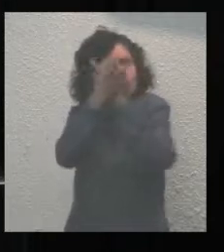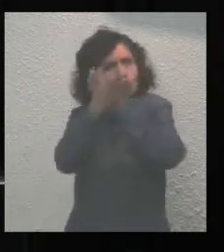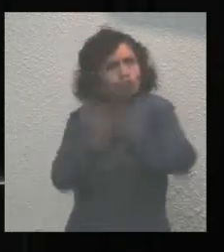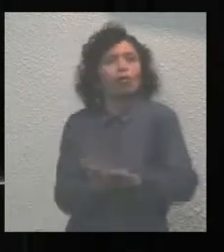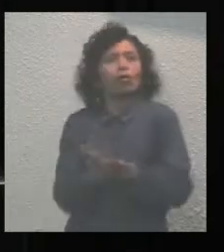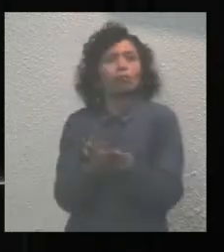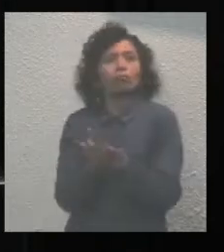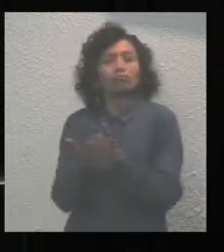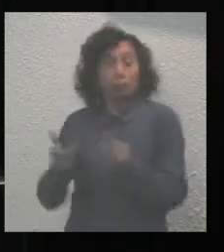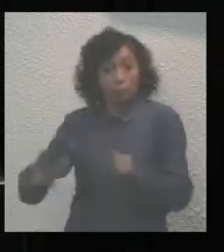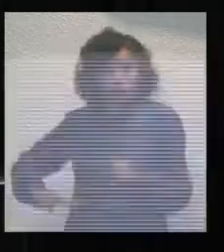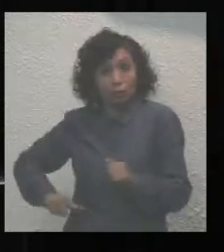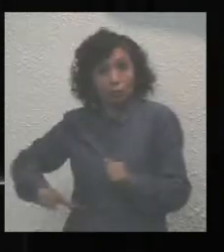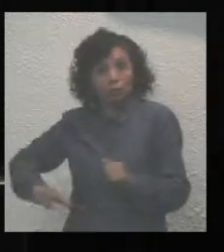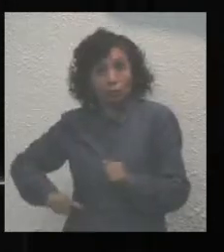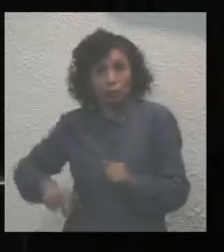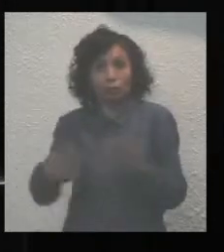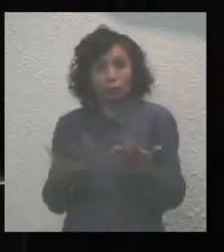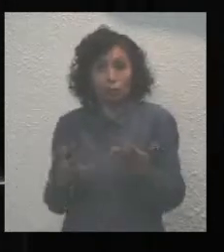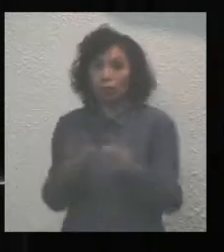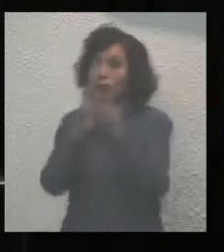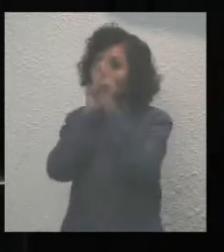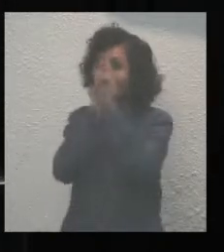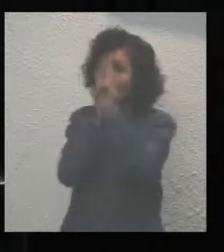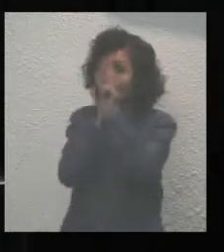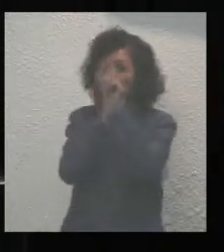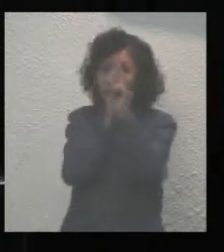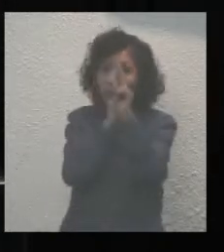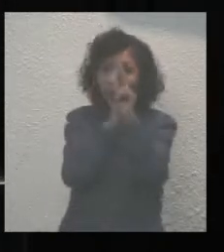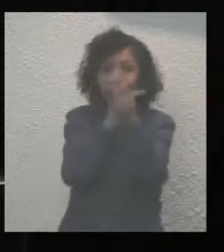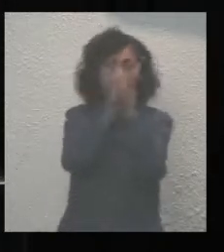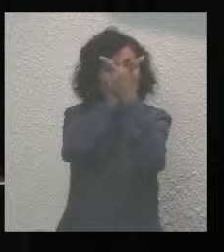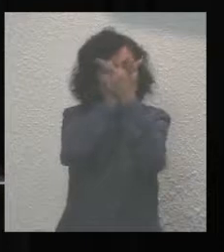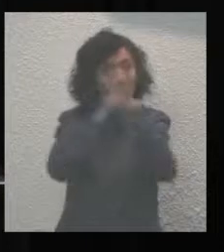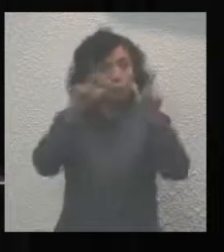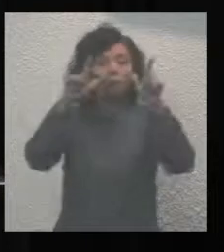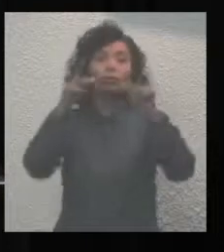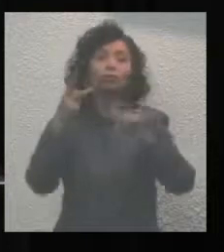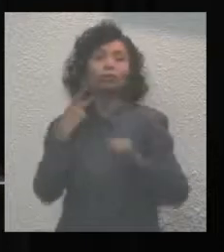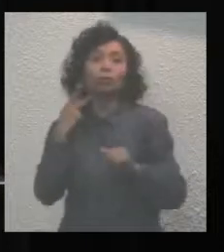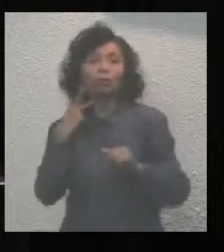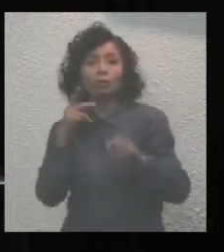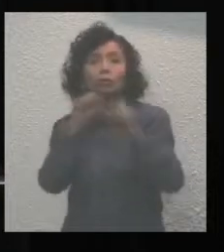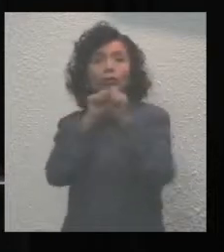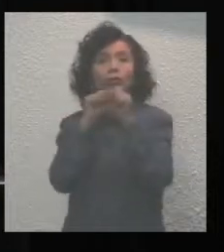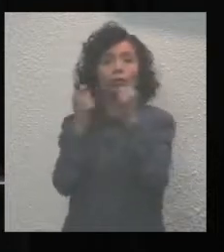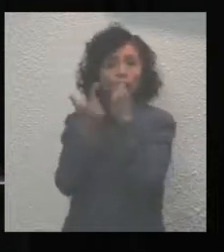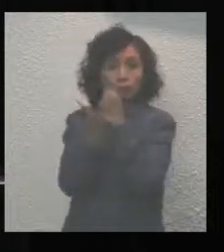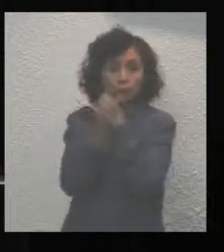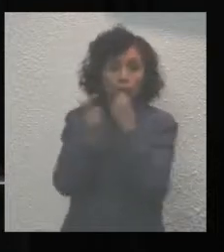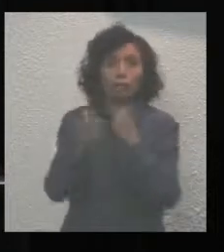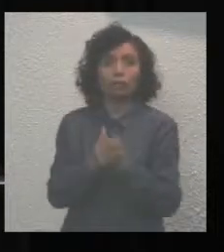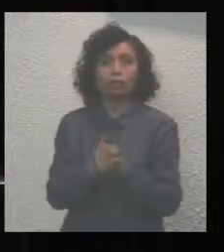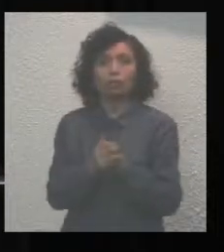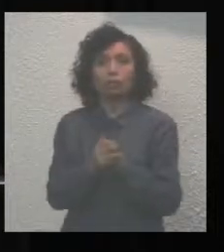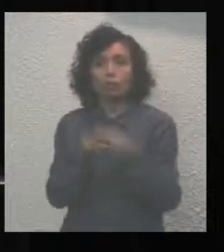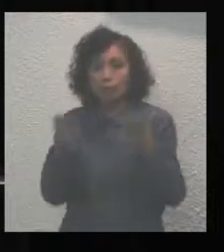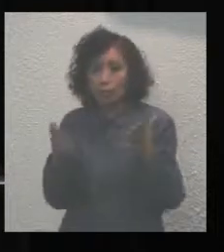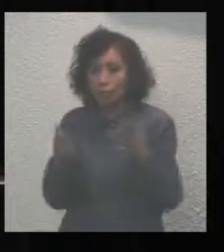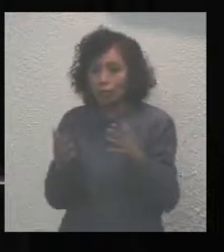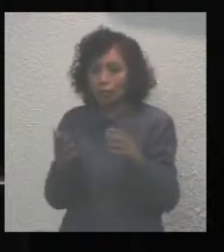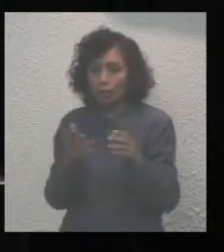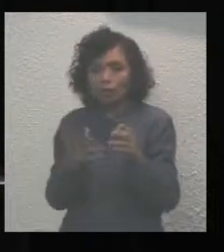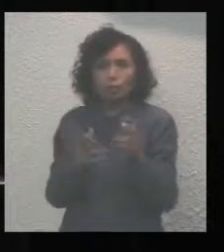forma de gobernar, en el respeto a las libertades políticas y sociales, en la no injerencia en la vida